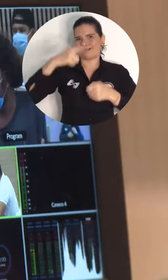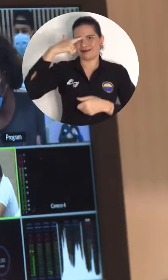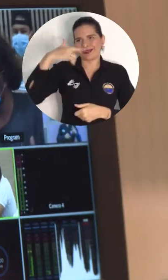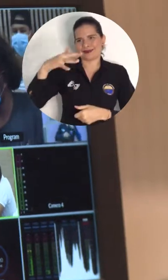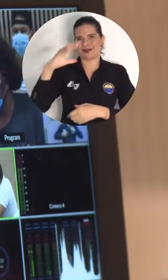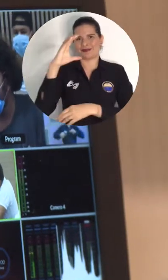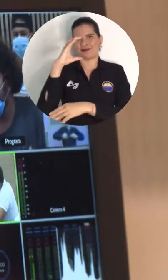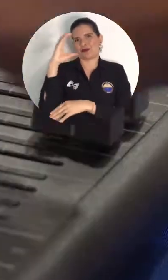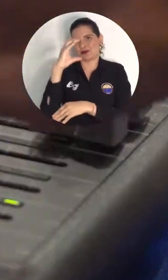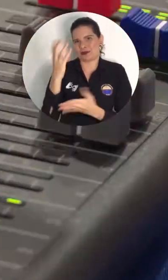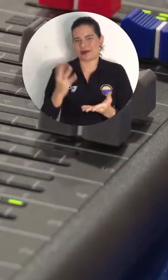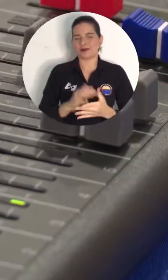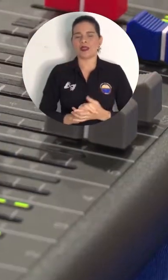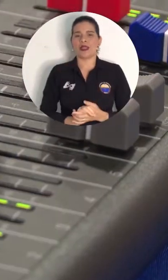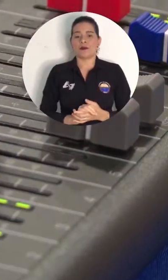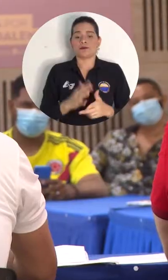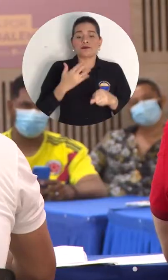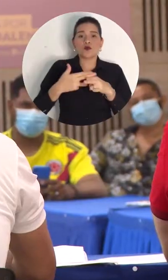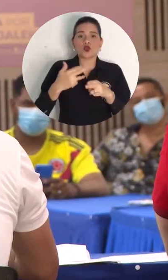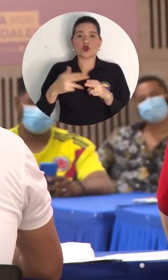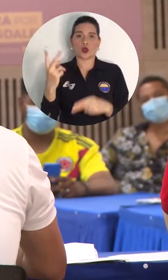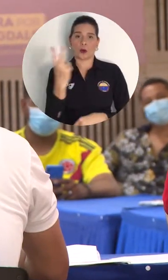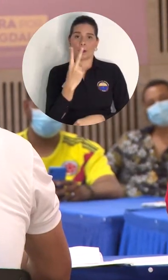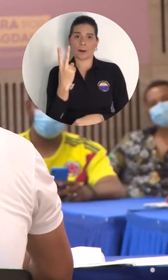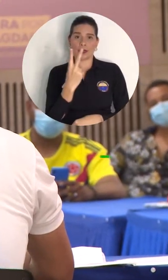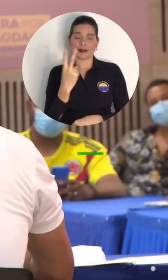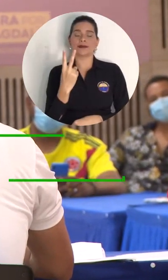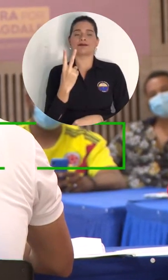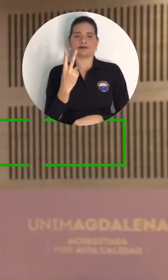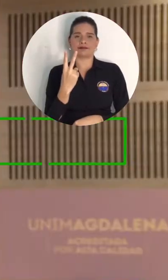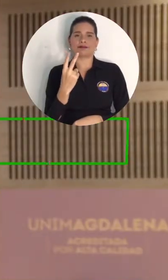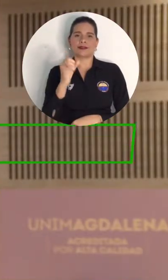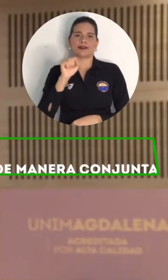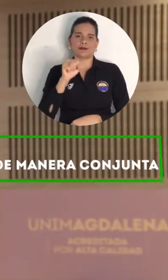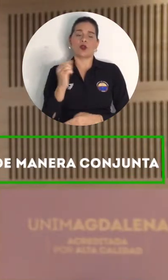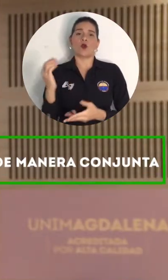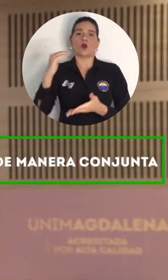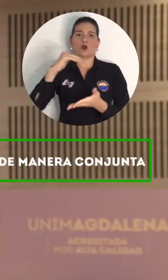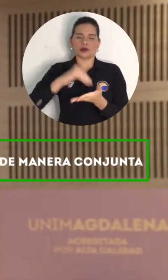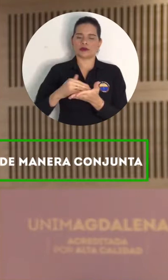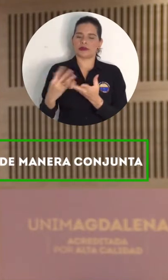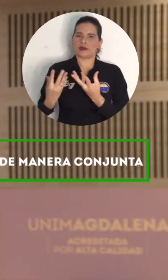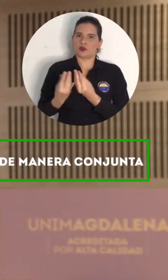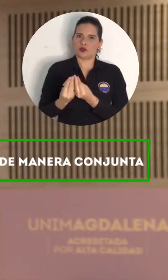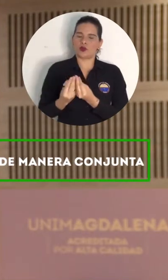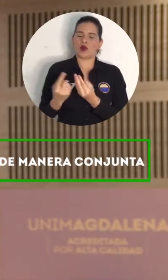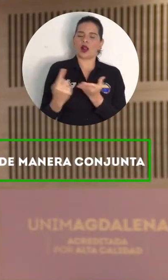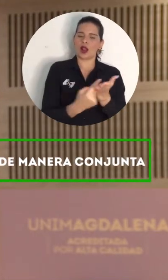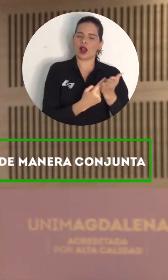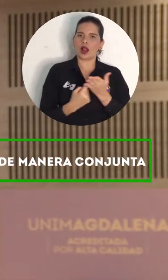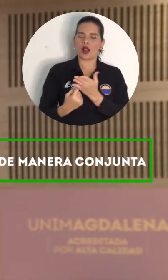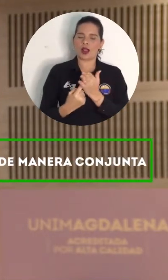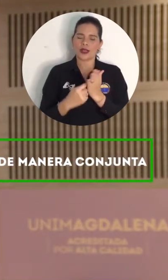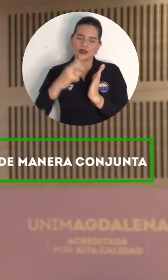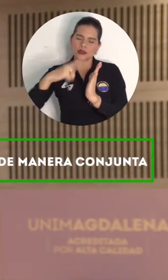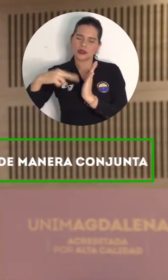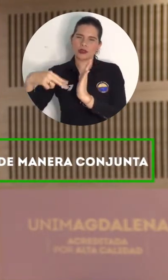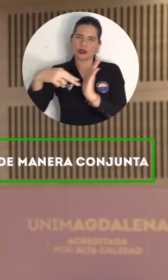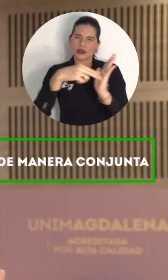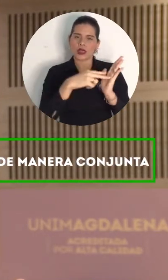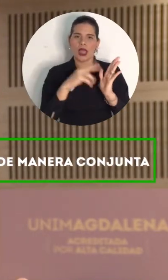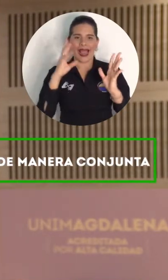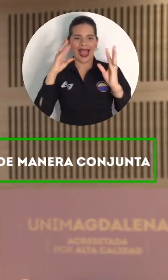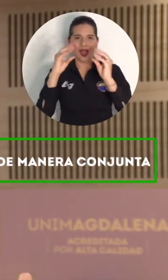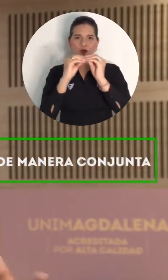en el distrito y pues en el país. Este viernes vamos a estudiar de manera conjunta, digamos, el acuerdo